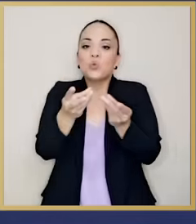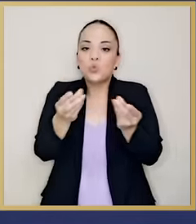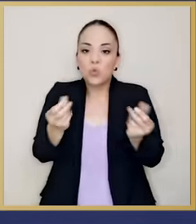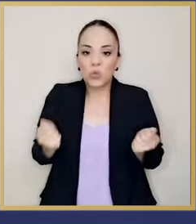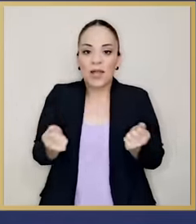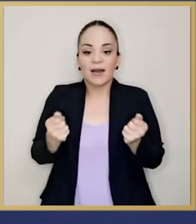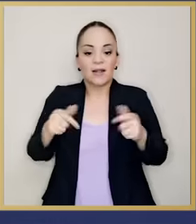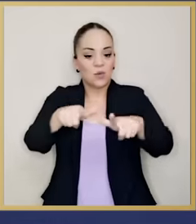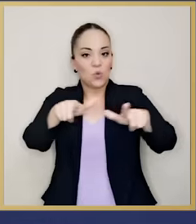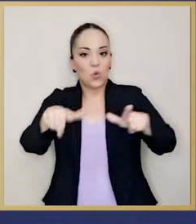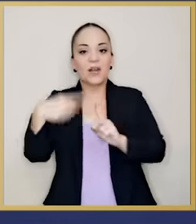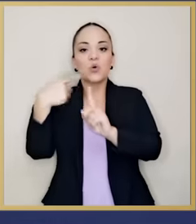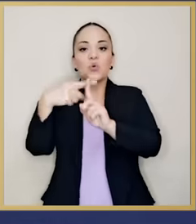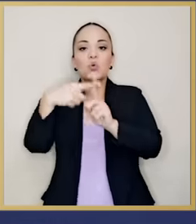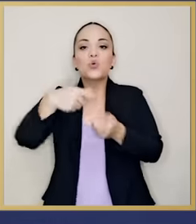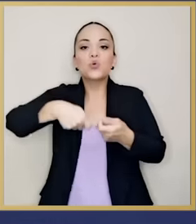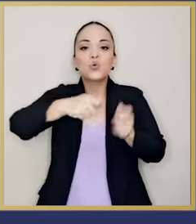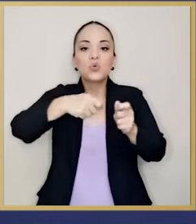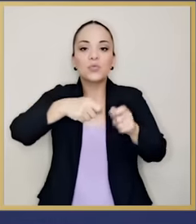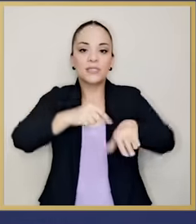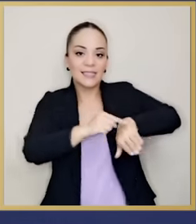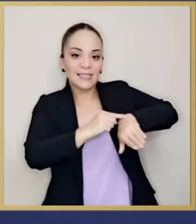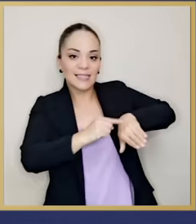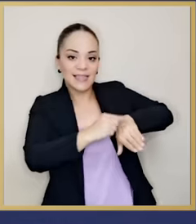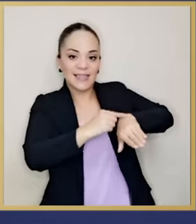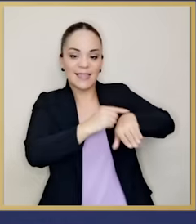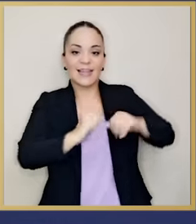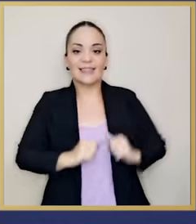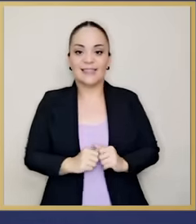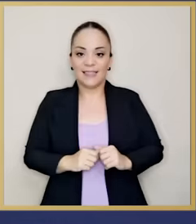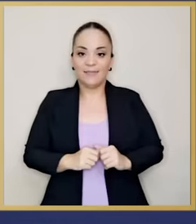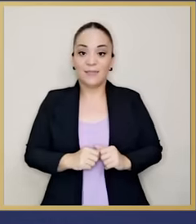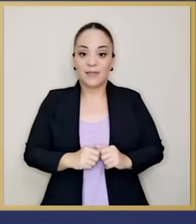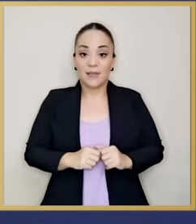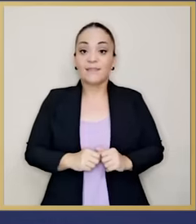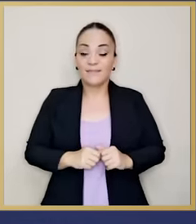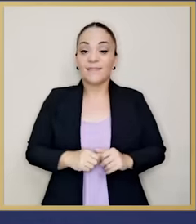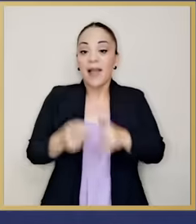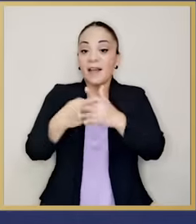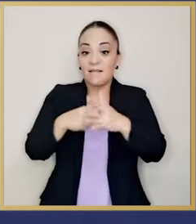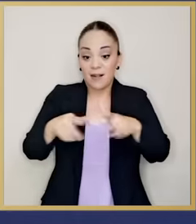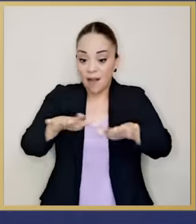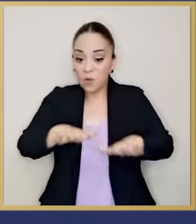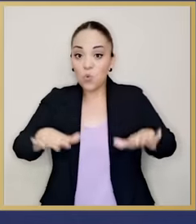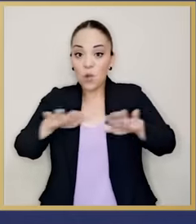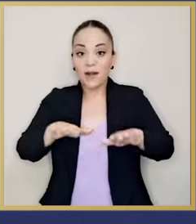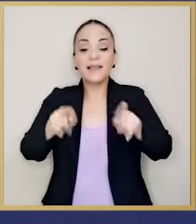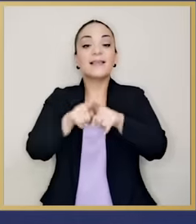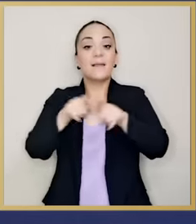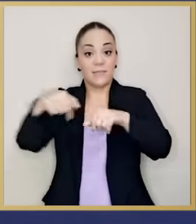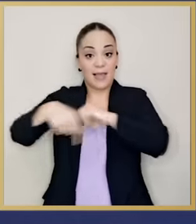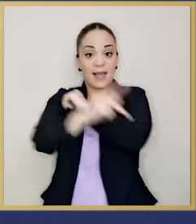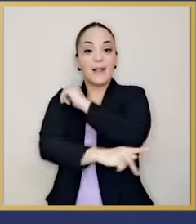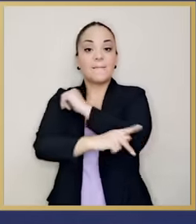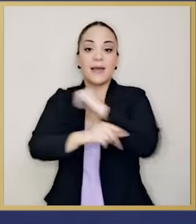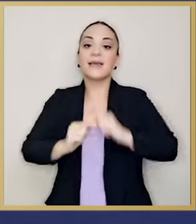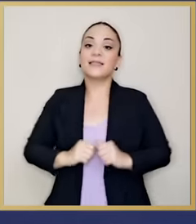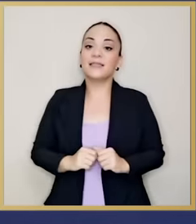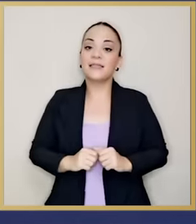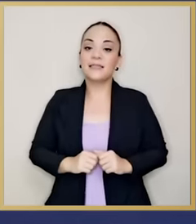arreglar crucitas. No solo la localidad, nuestro país,